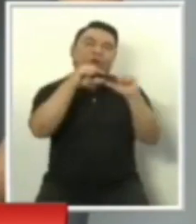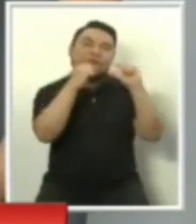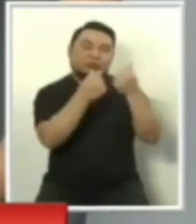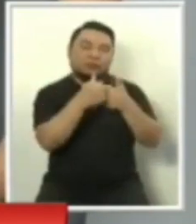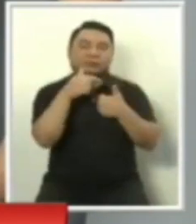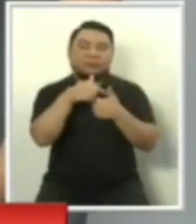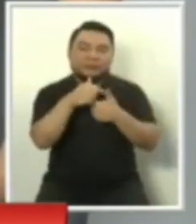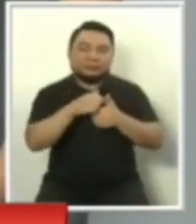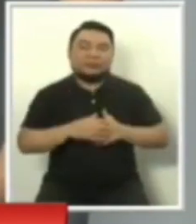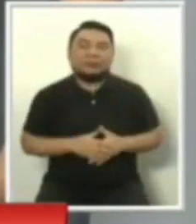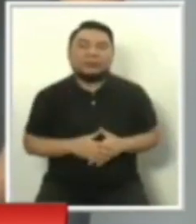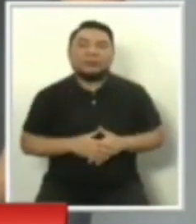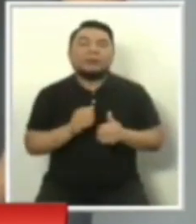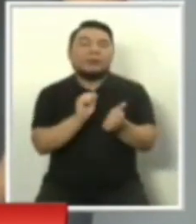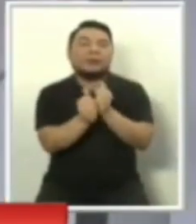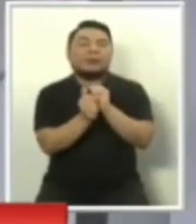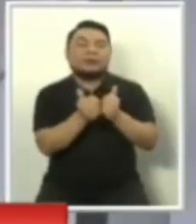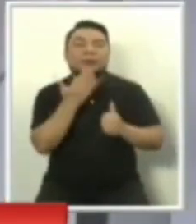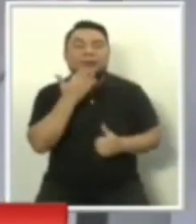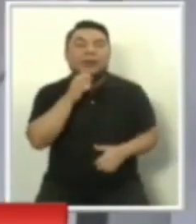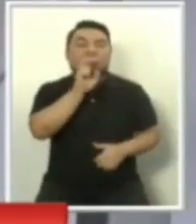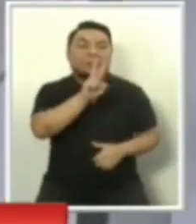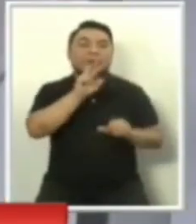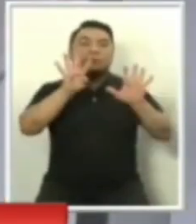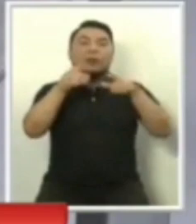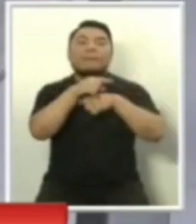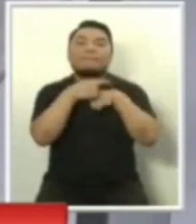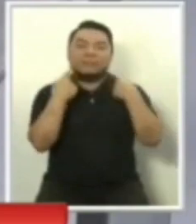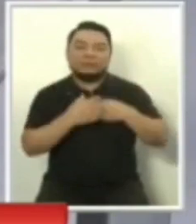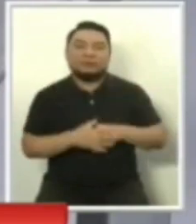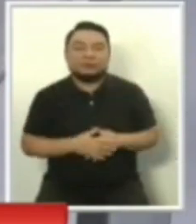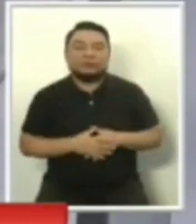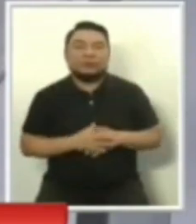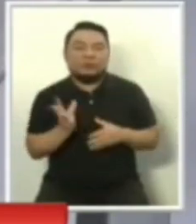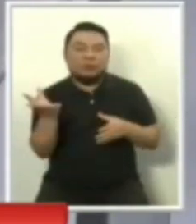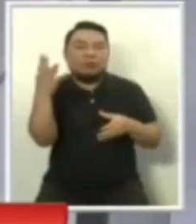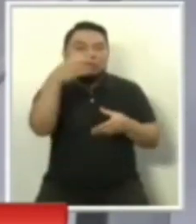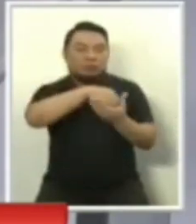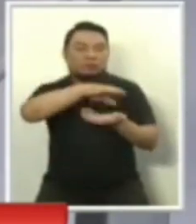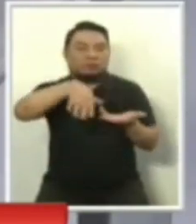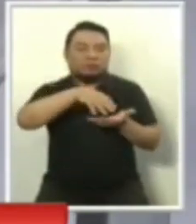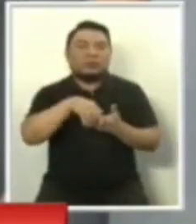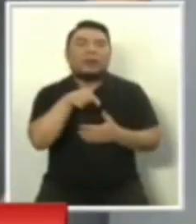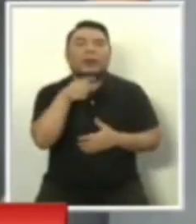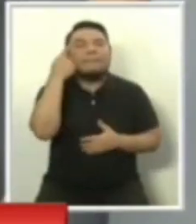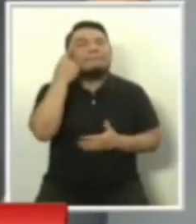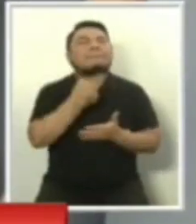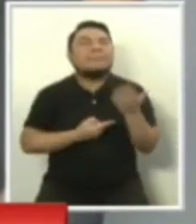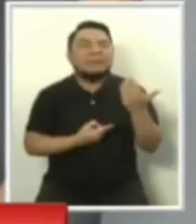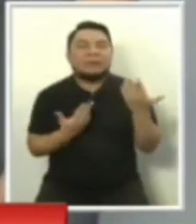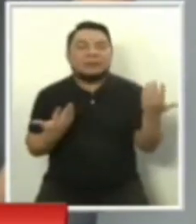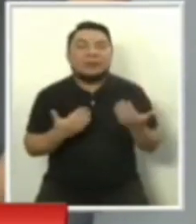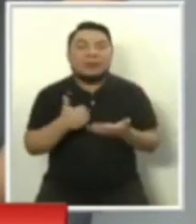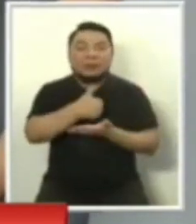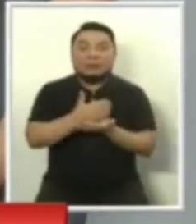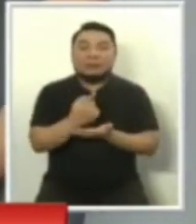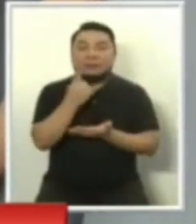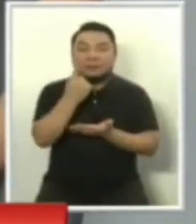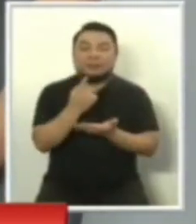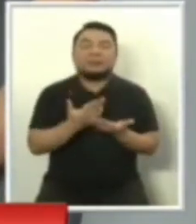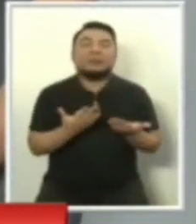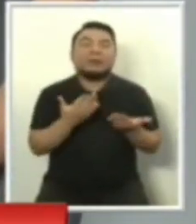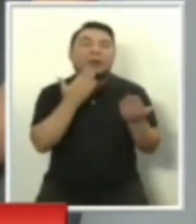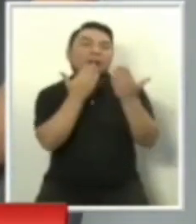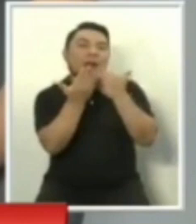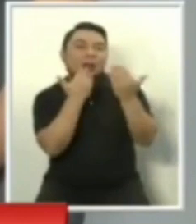candidatos que participan el veintinueve de marzo. Para el bloque uno tenemos un bloque de